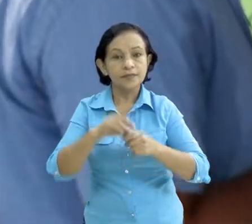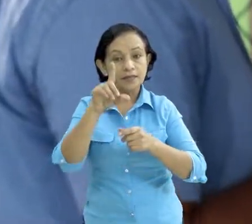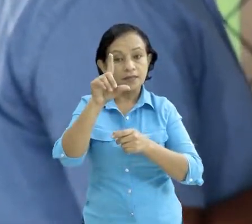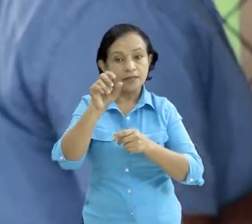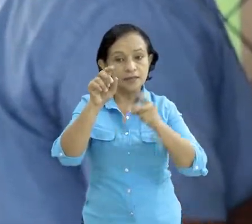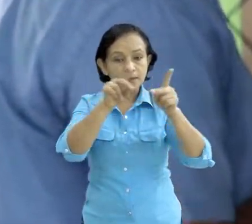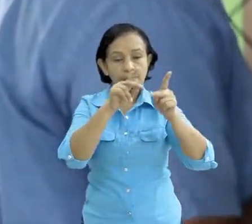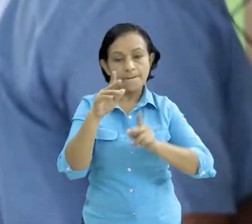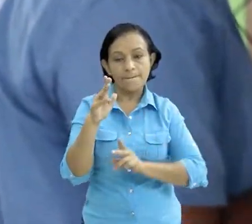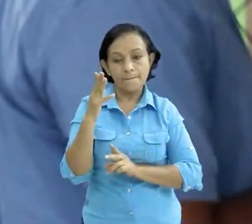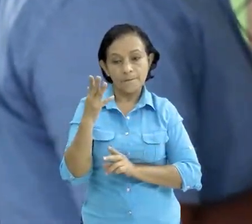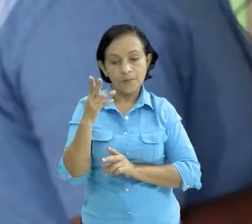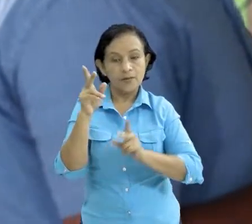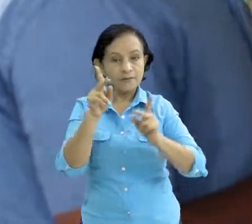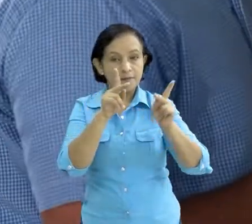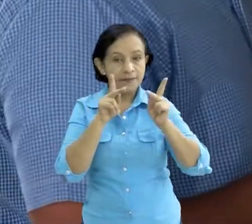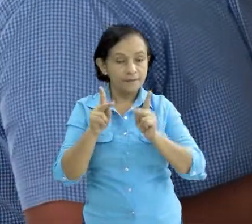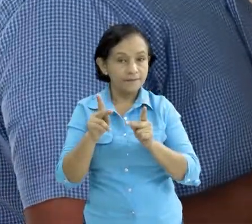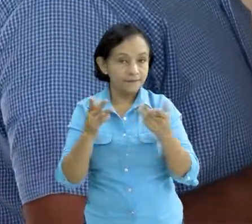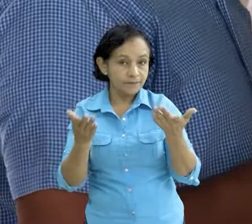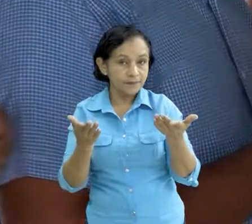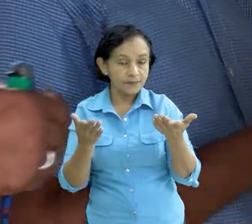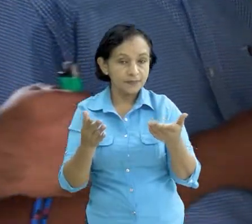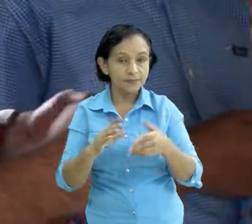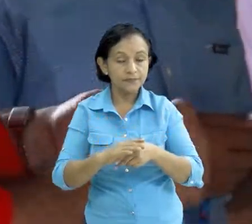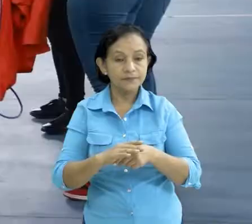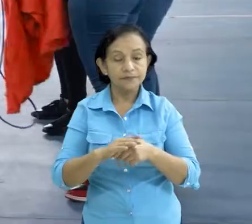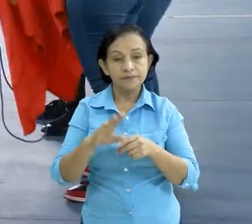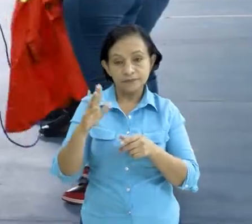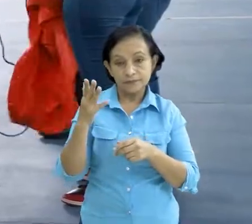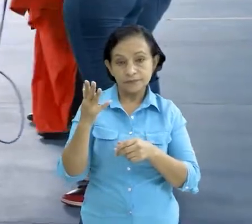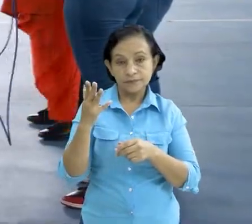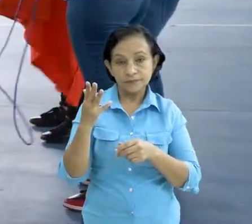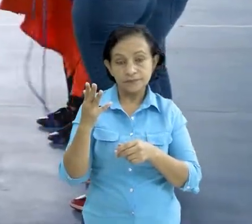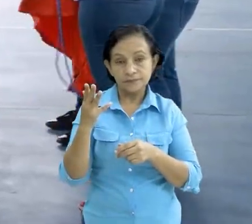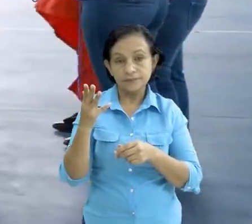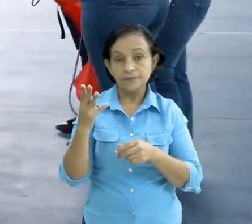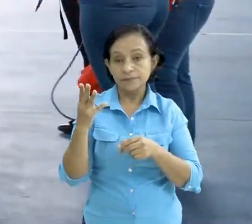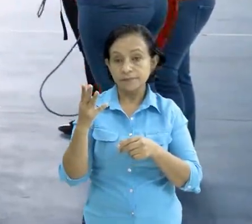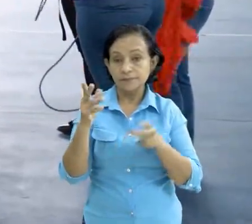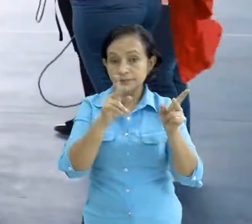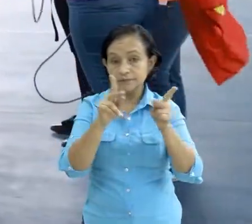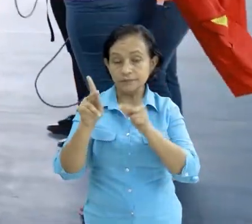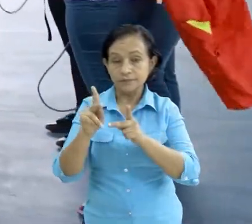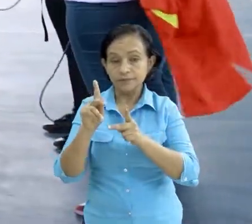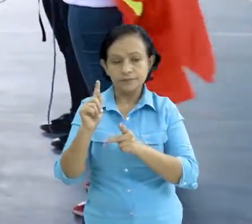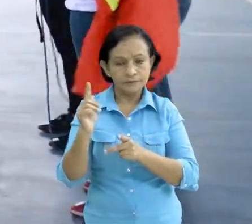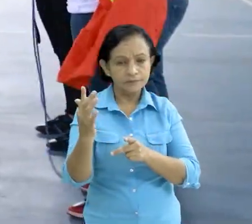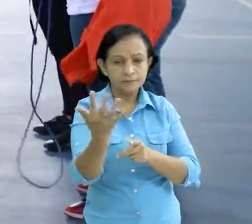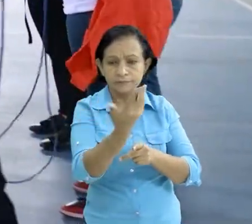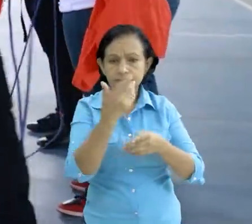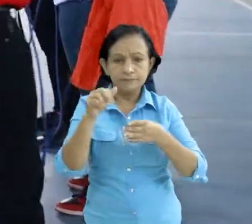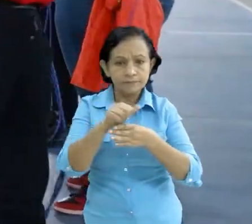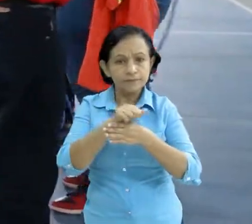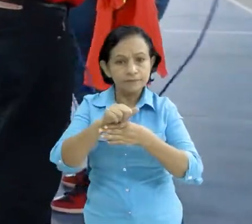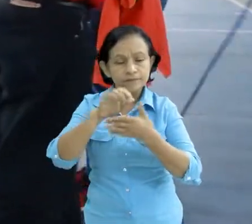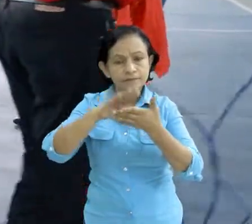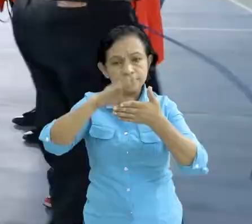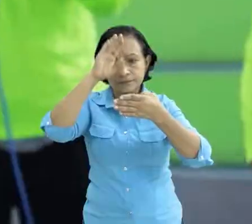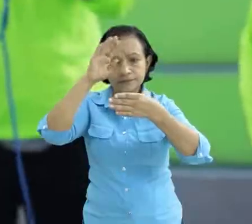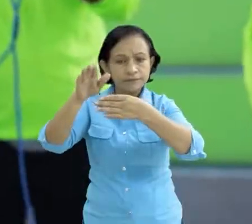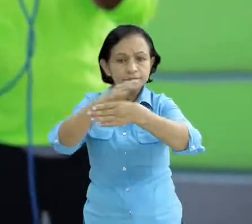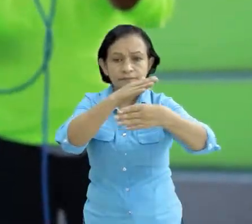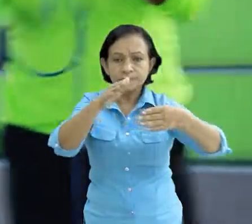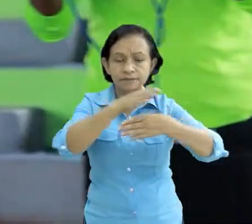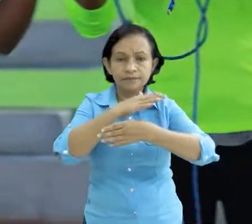10 pero andamos 9 y de los 9 que andamos todos estamos hemos recibido diferentes